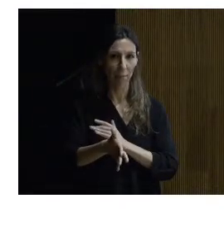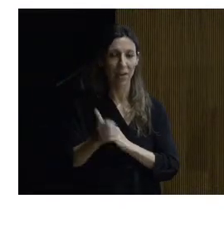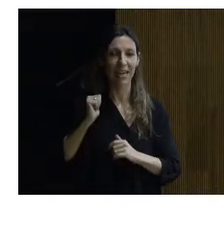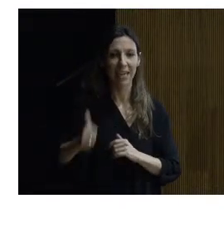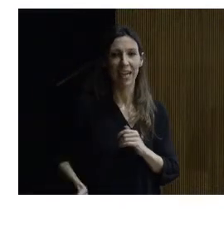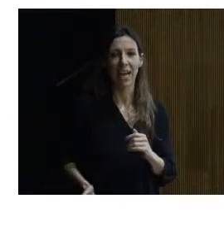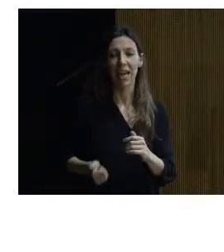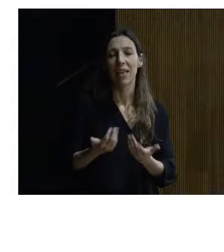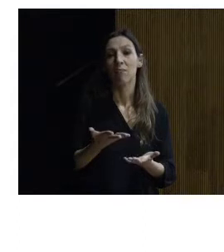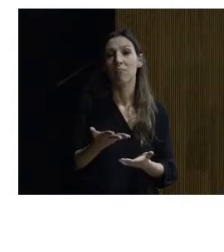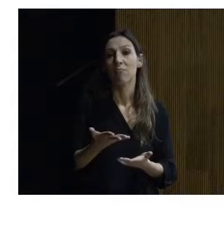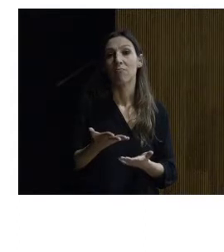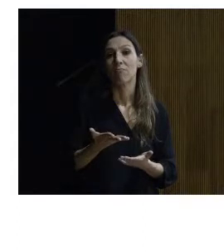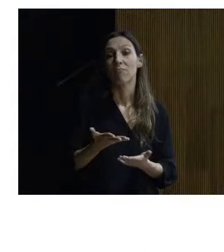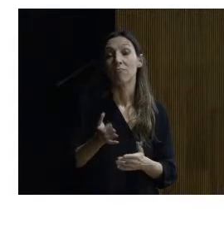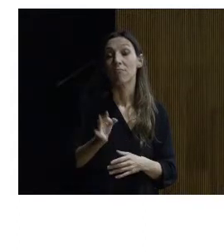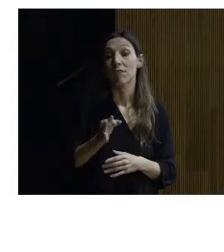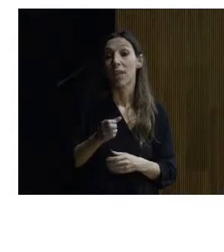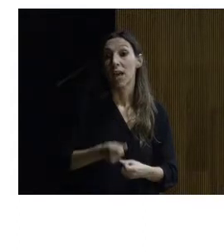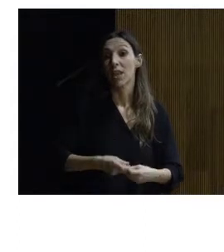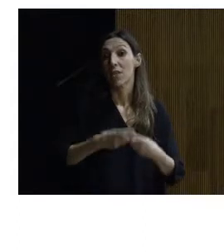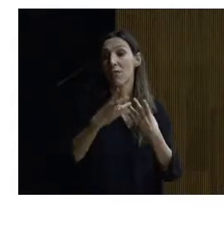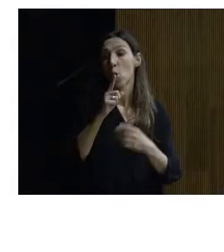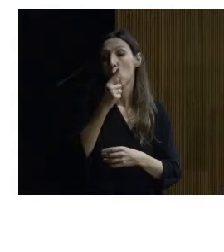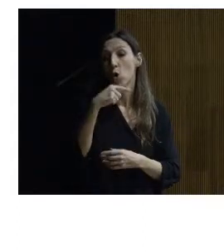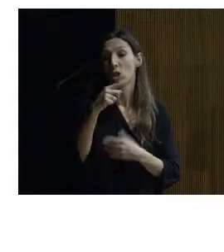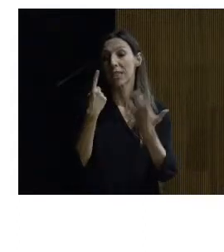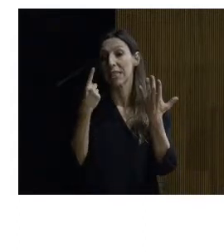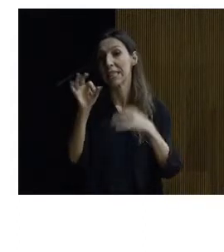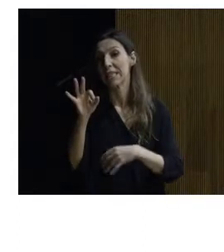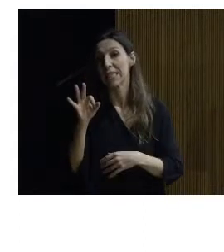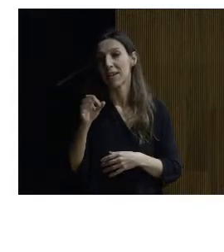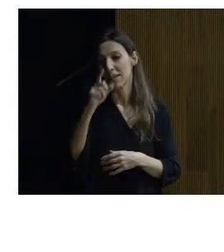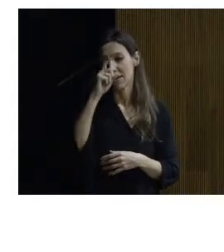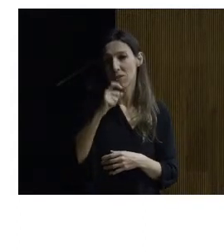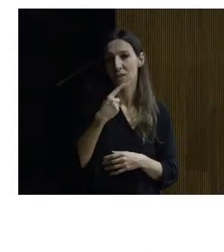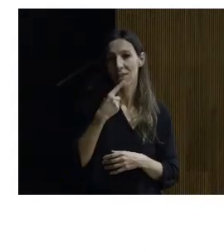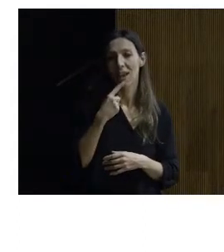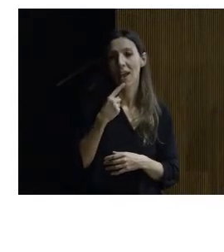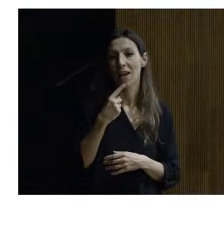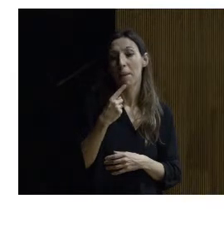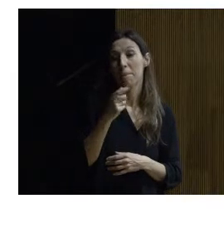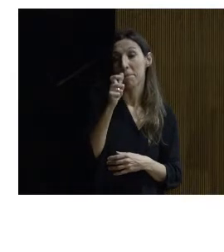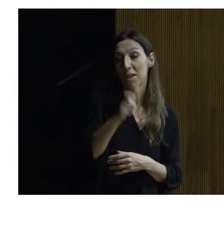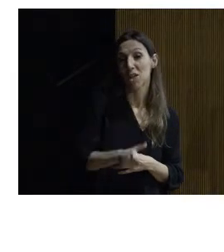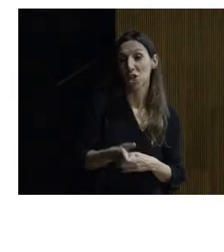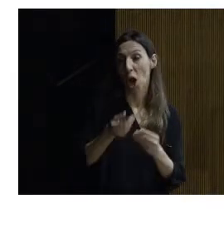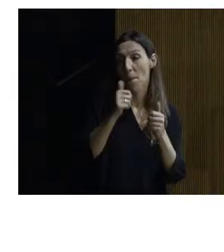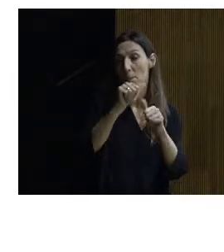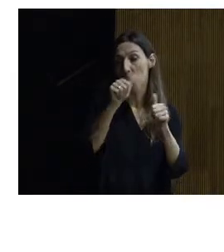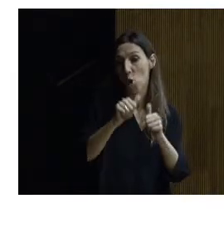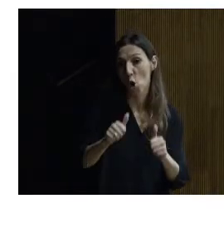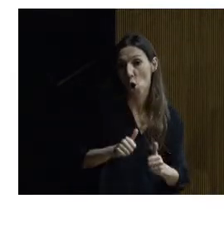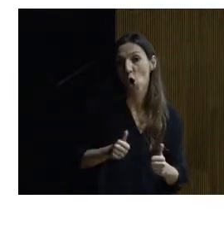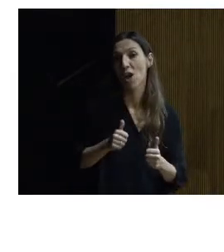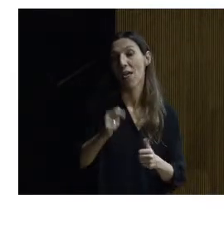edificio modulado con unos 60 yo recuerdo que hoy Iza decía a quien modula dio de ayuda y desde luego a los autoridades de este proyecto